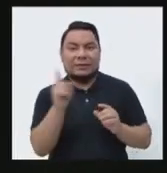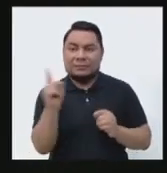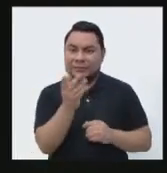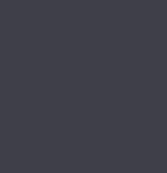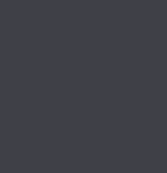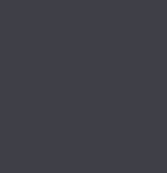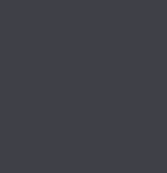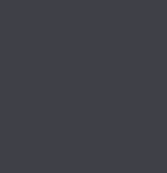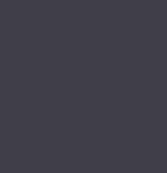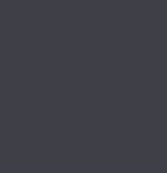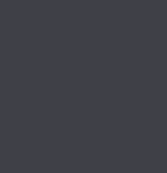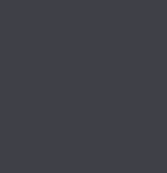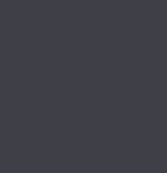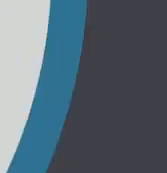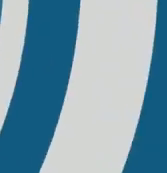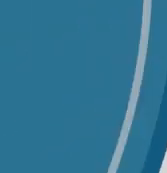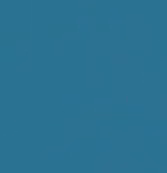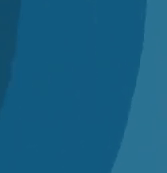dúplica.